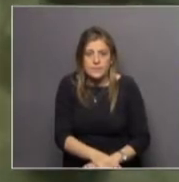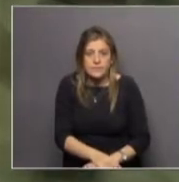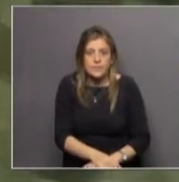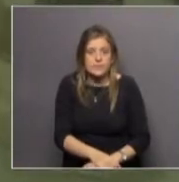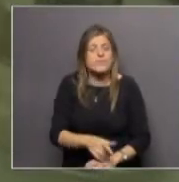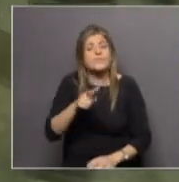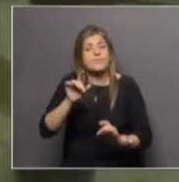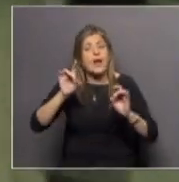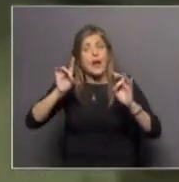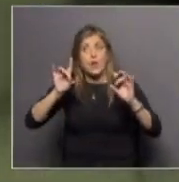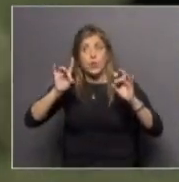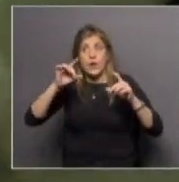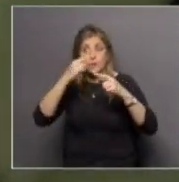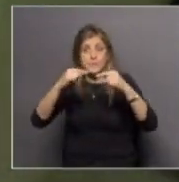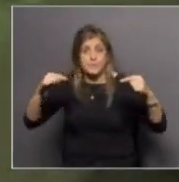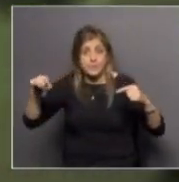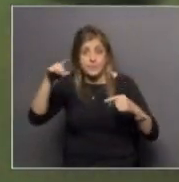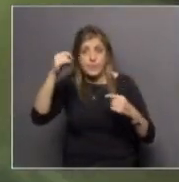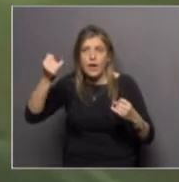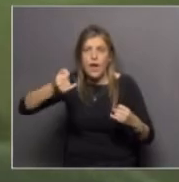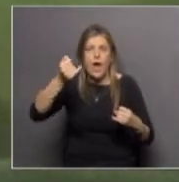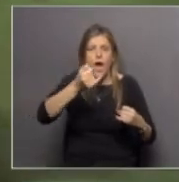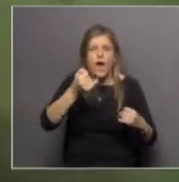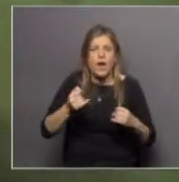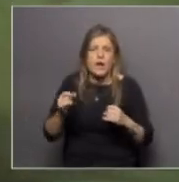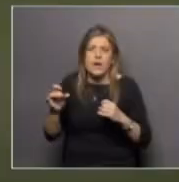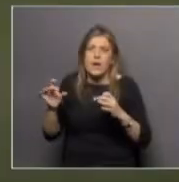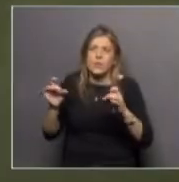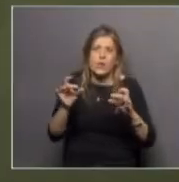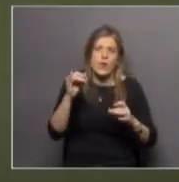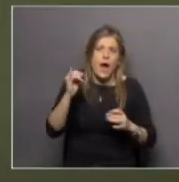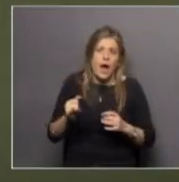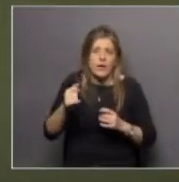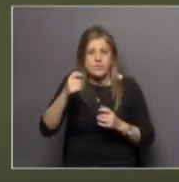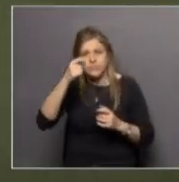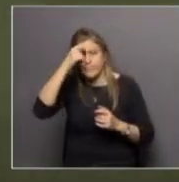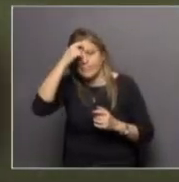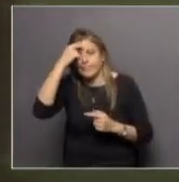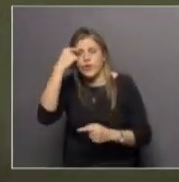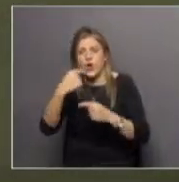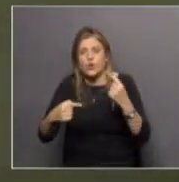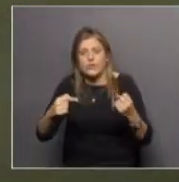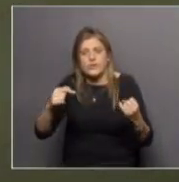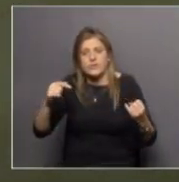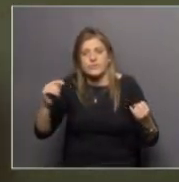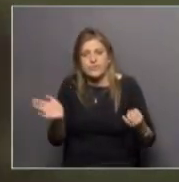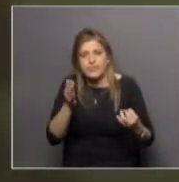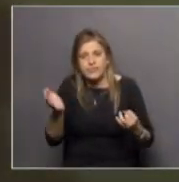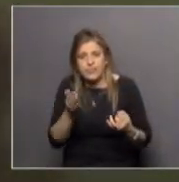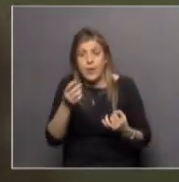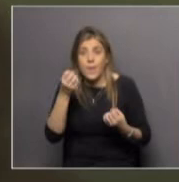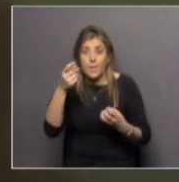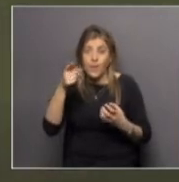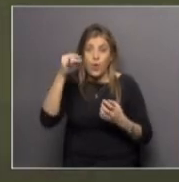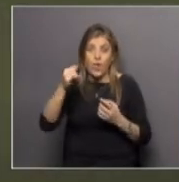La naturaleza nos mostró que es suficientemente sabia como para a partir de la luz que